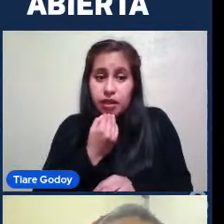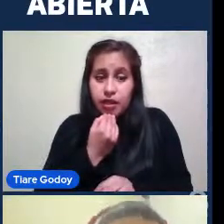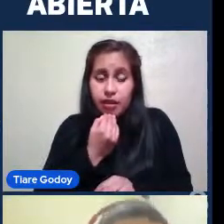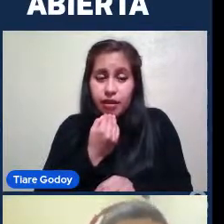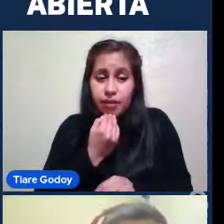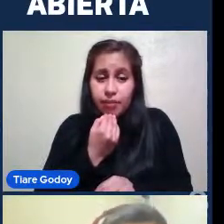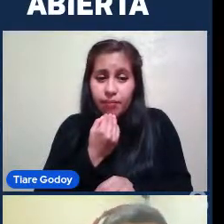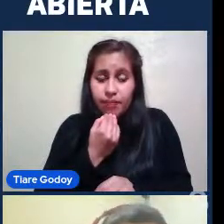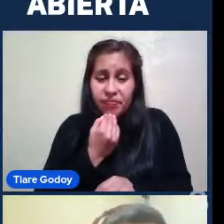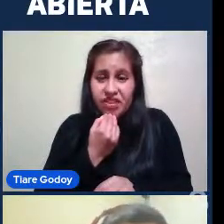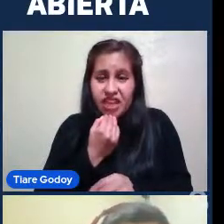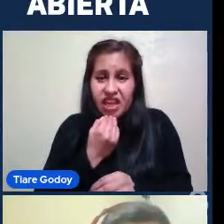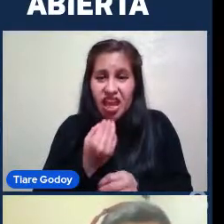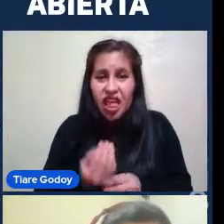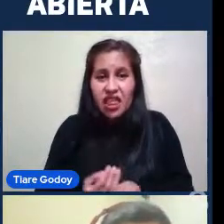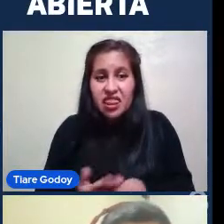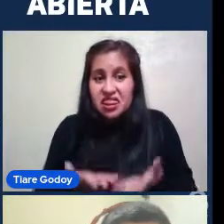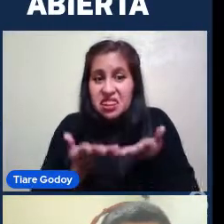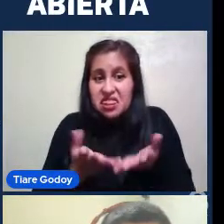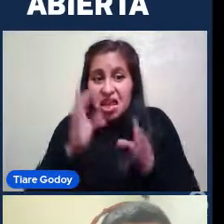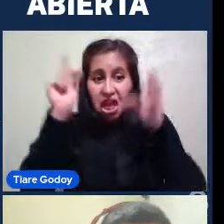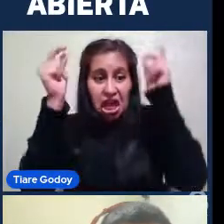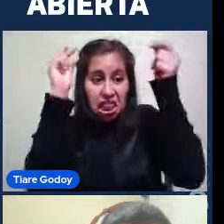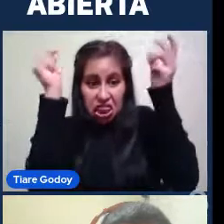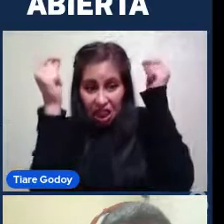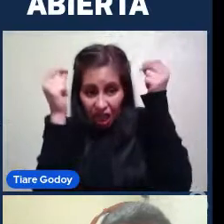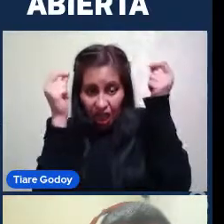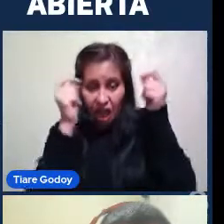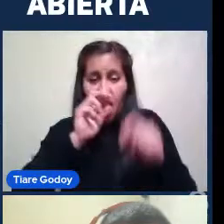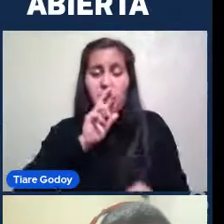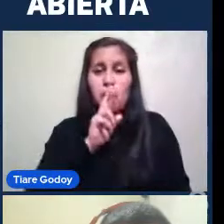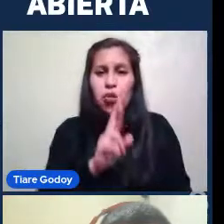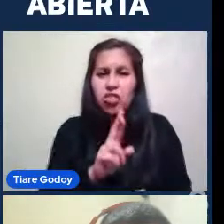Ir dejando Sus propias ideas De cuántos grupos Hay